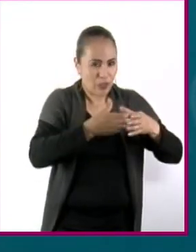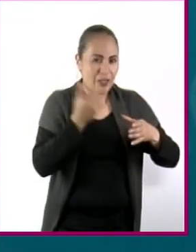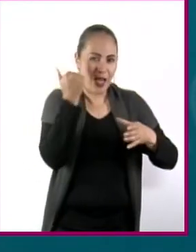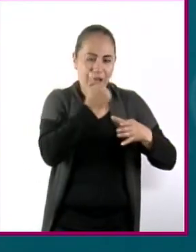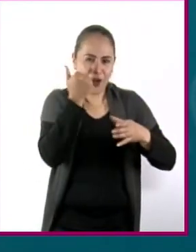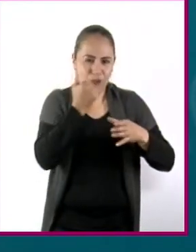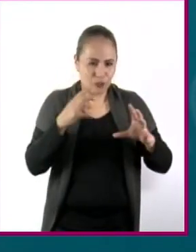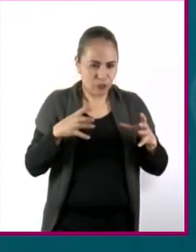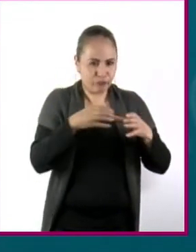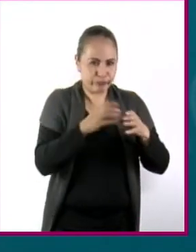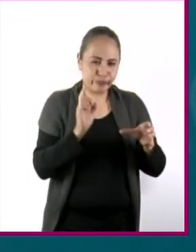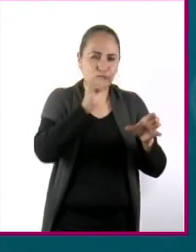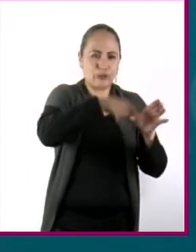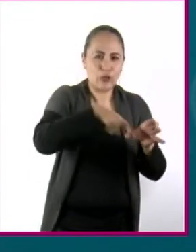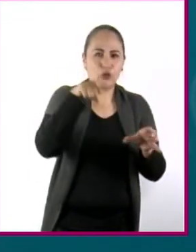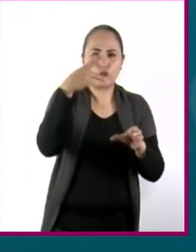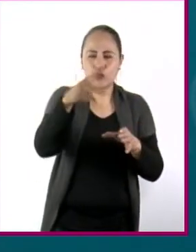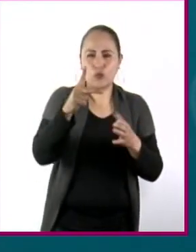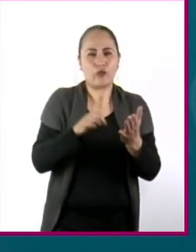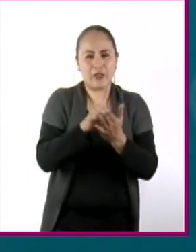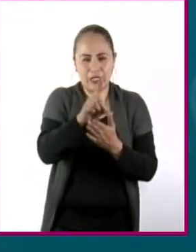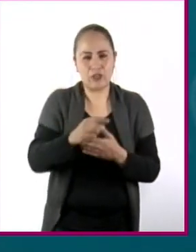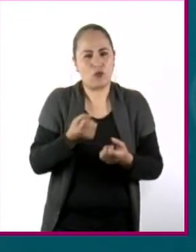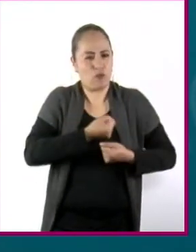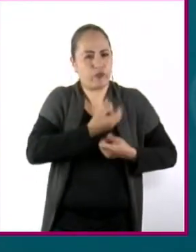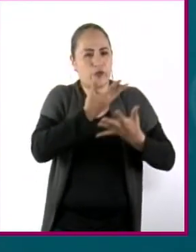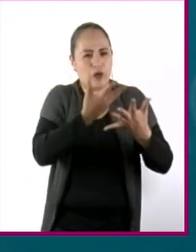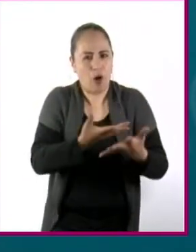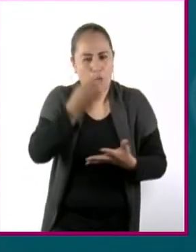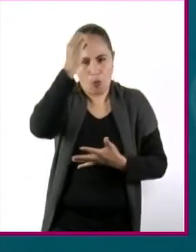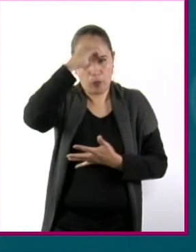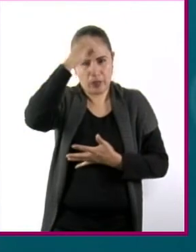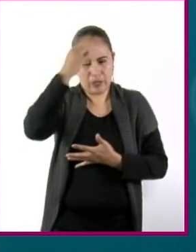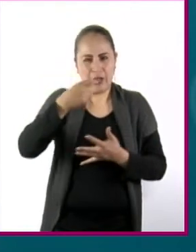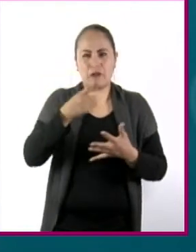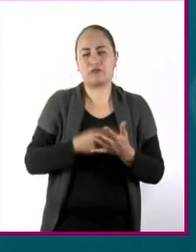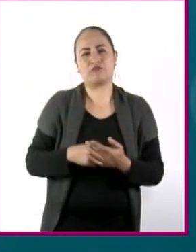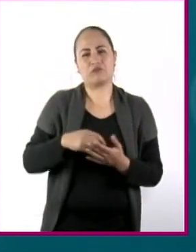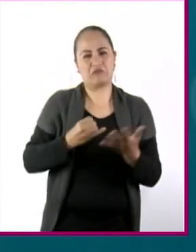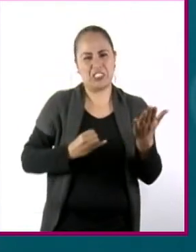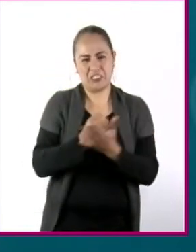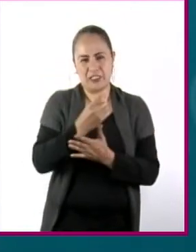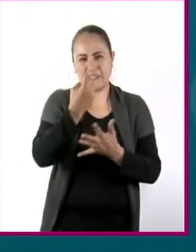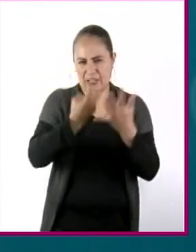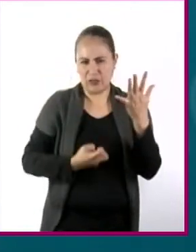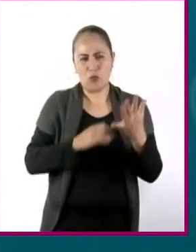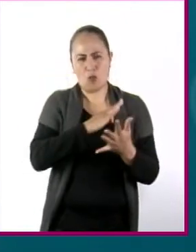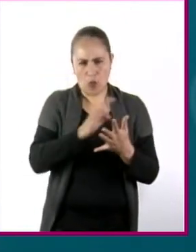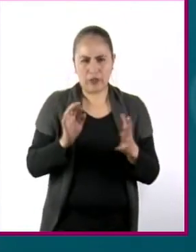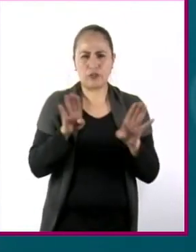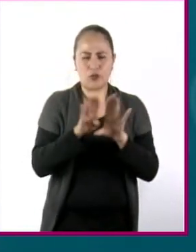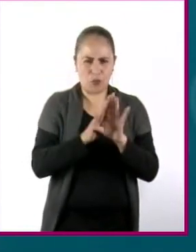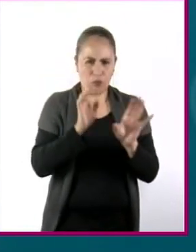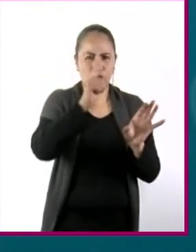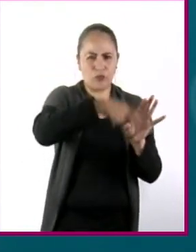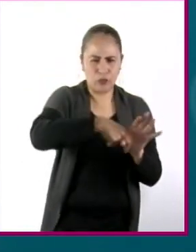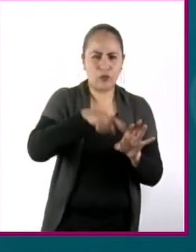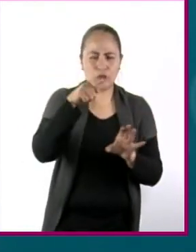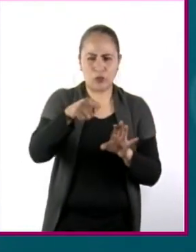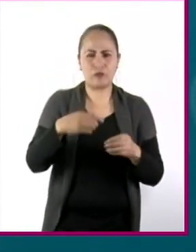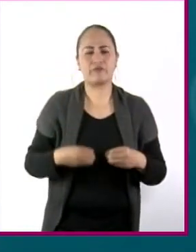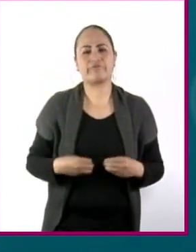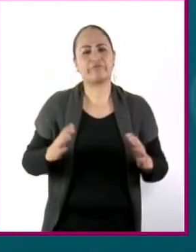Ejerce tu derecho a expresarte, opinar, proponer y decidir Participa de forma ciudadana y vive en democracia